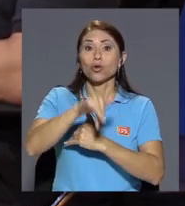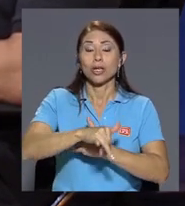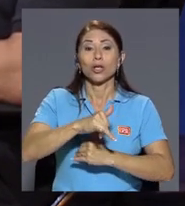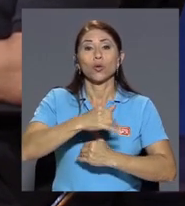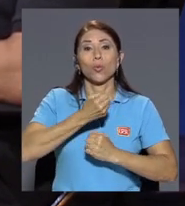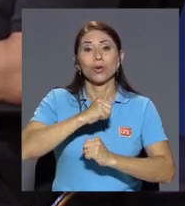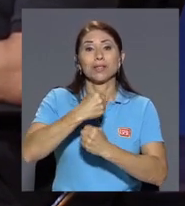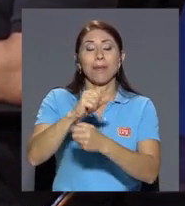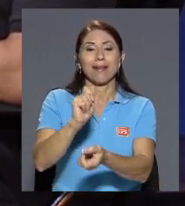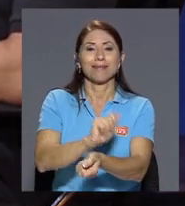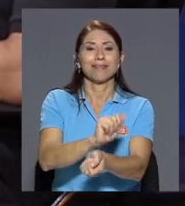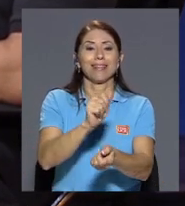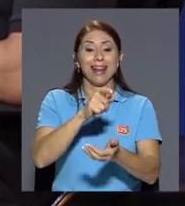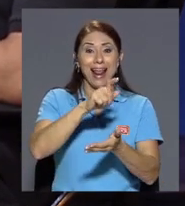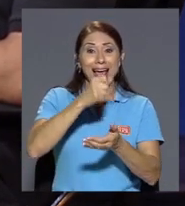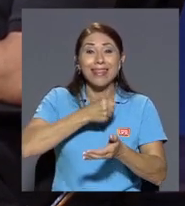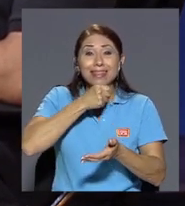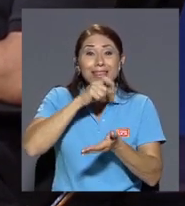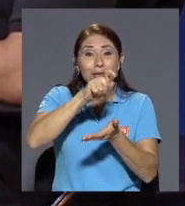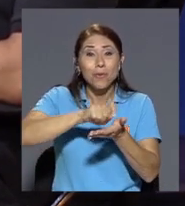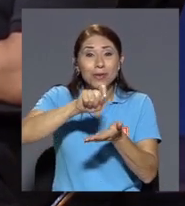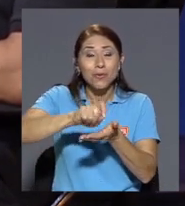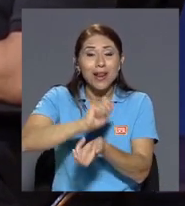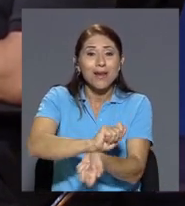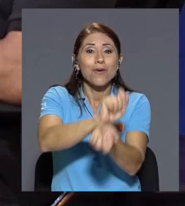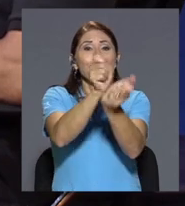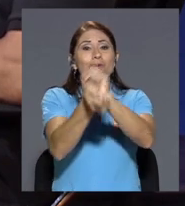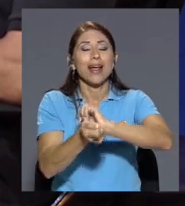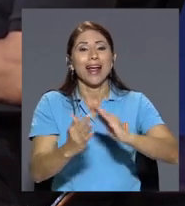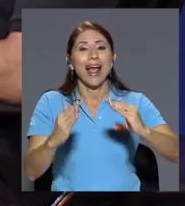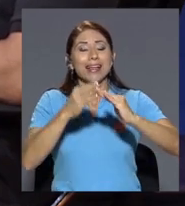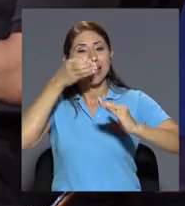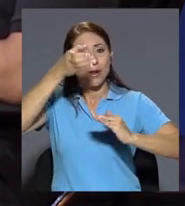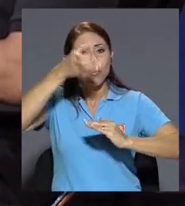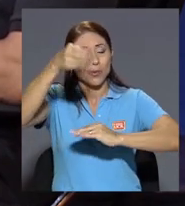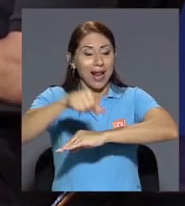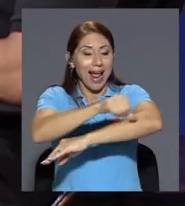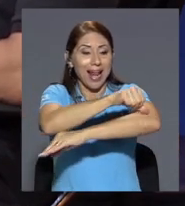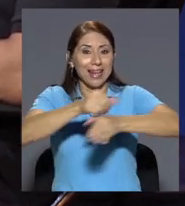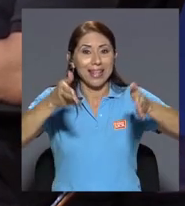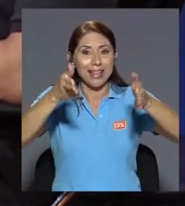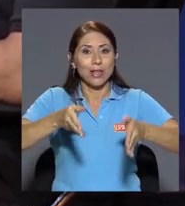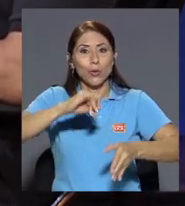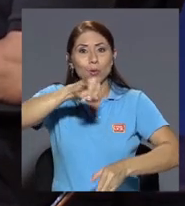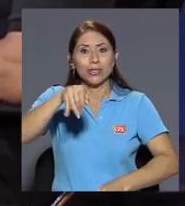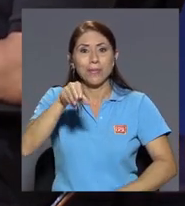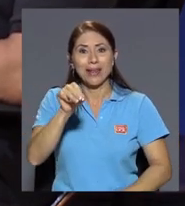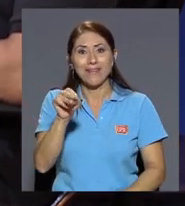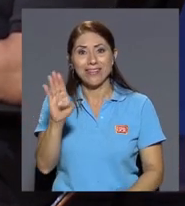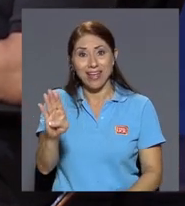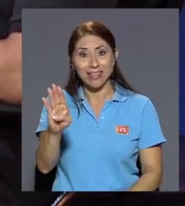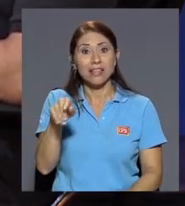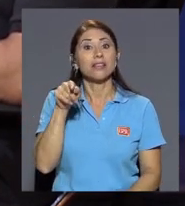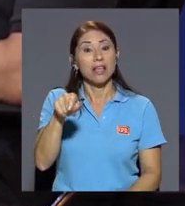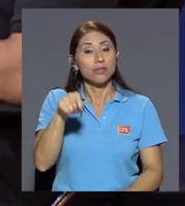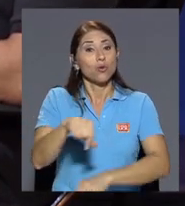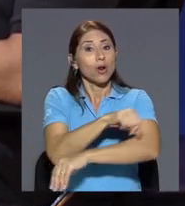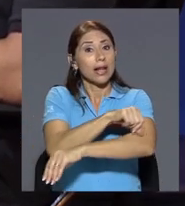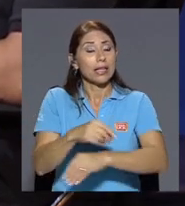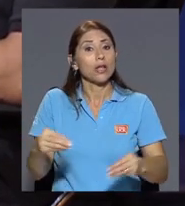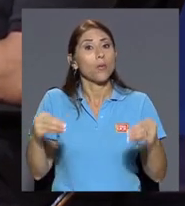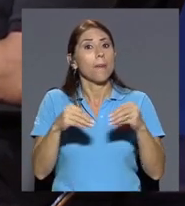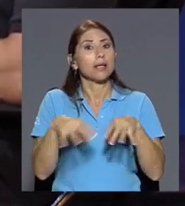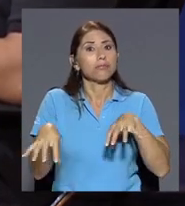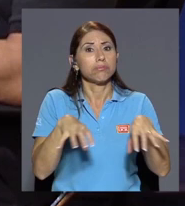de convertirla en casa a la cultura que es obra del arquitecto José María Barrantes que es uno de los arquitectos más proliferos del siglo